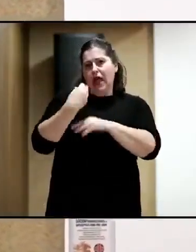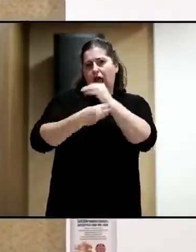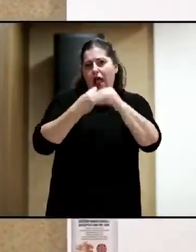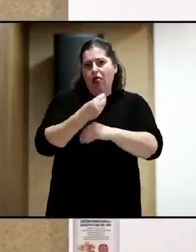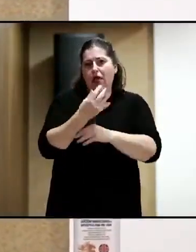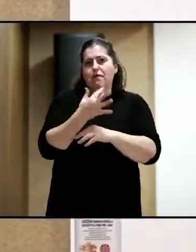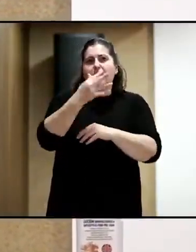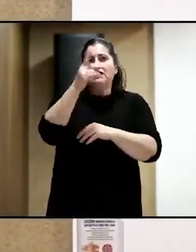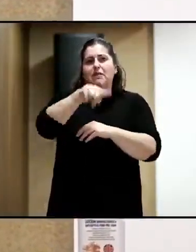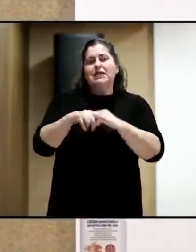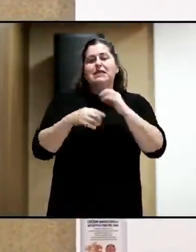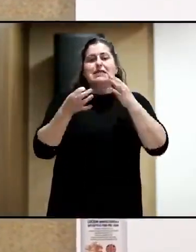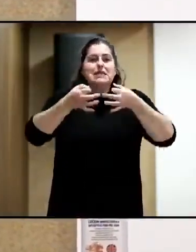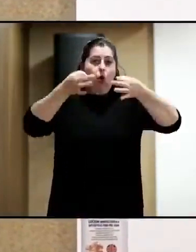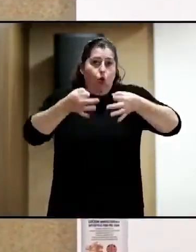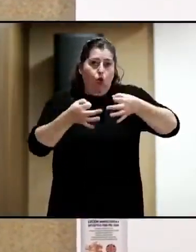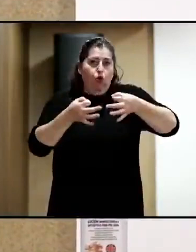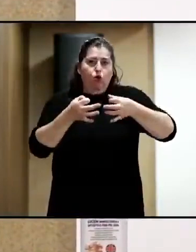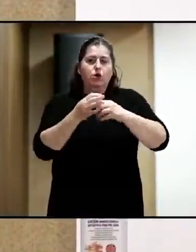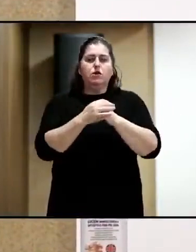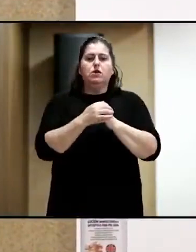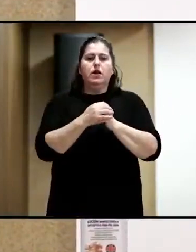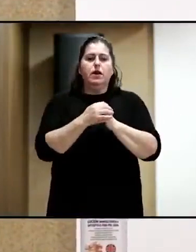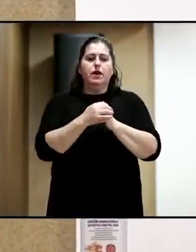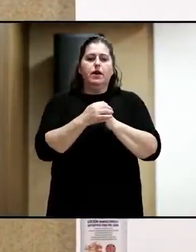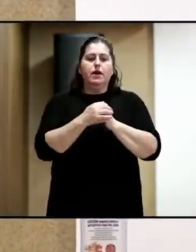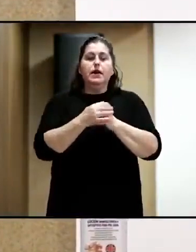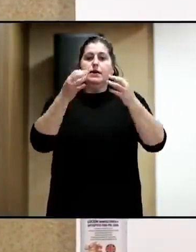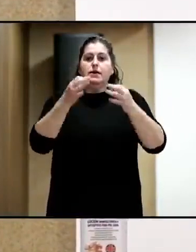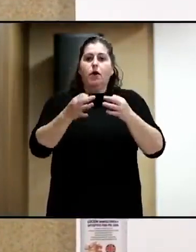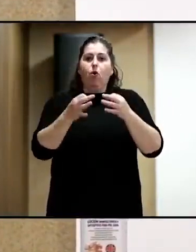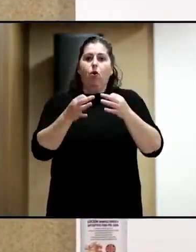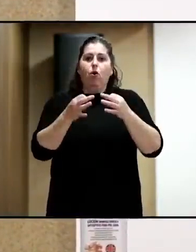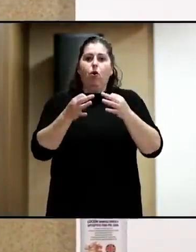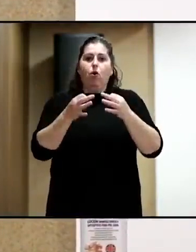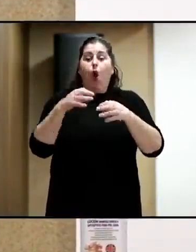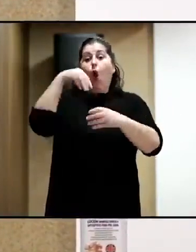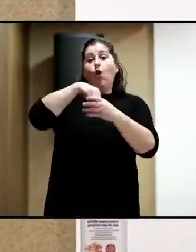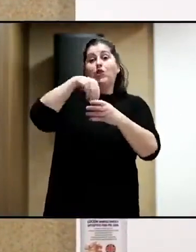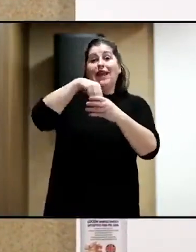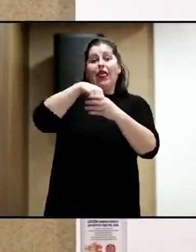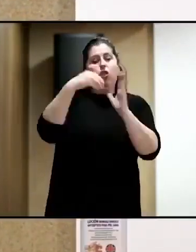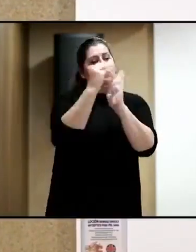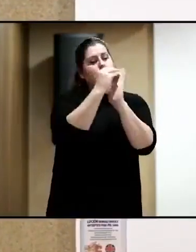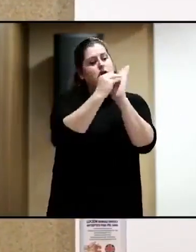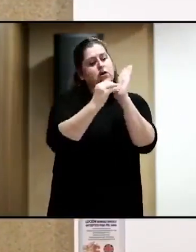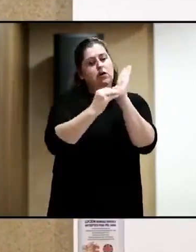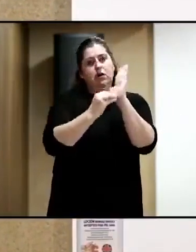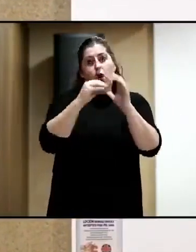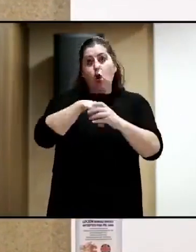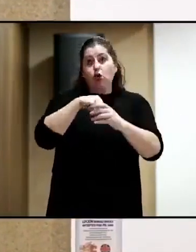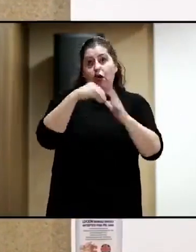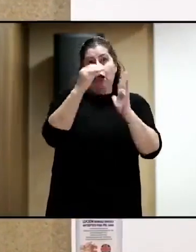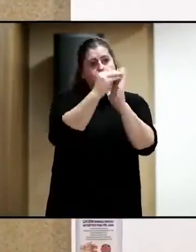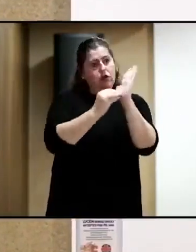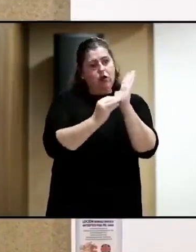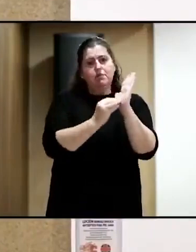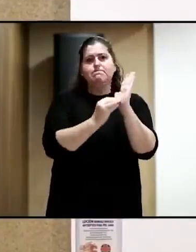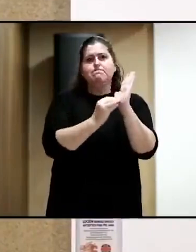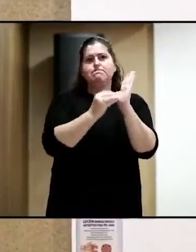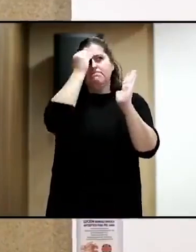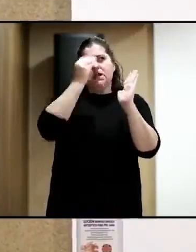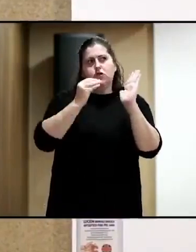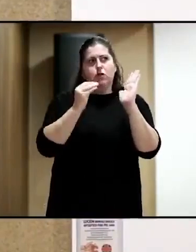y seguro que, bueno, que mucho del contenido que hay aquí, pues, lo interesante es más